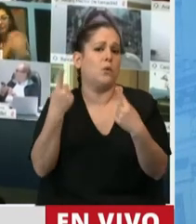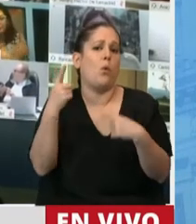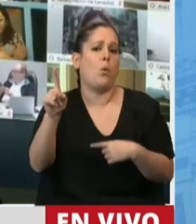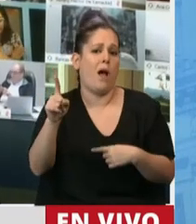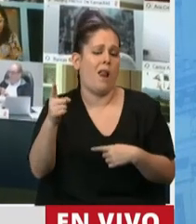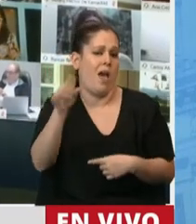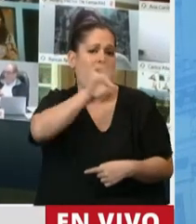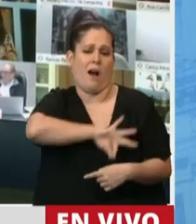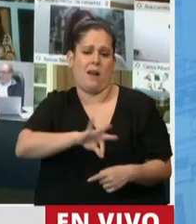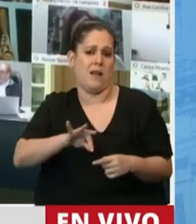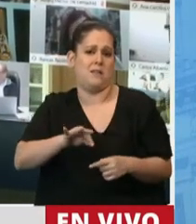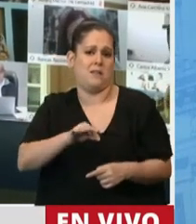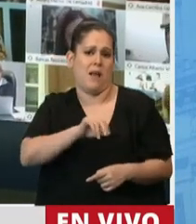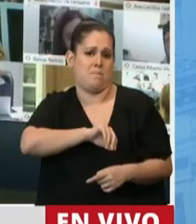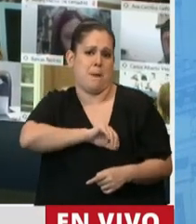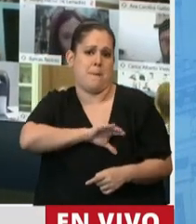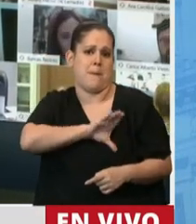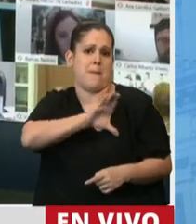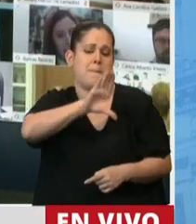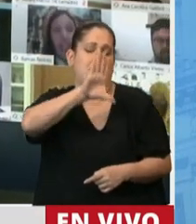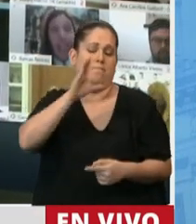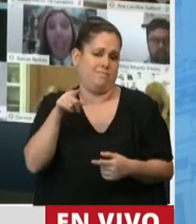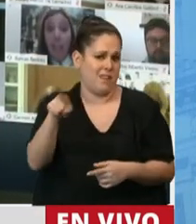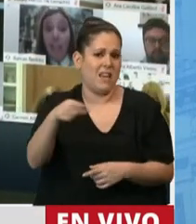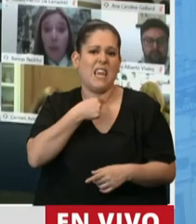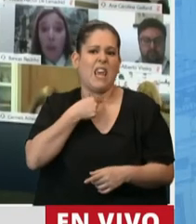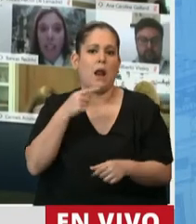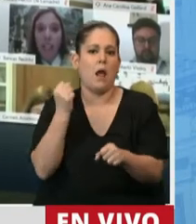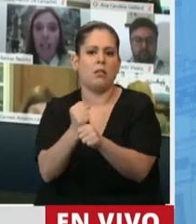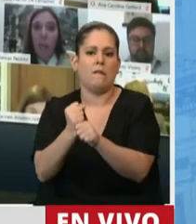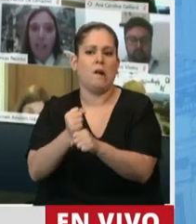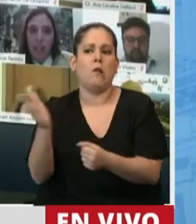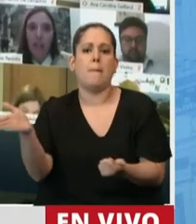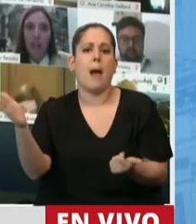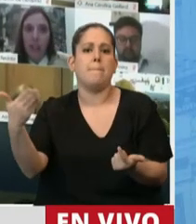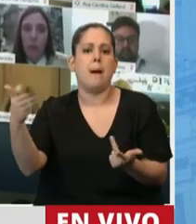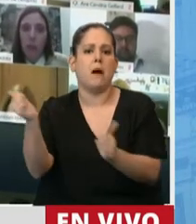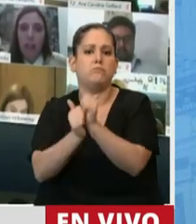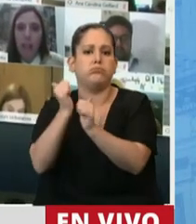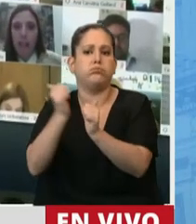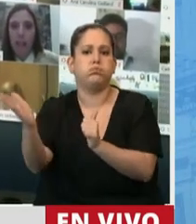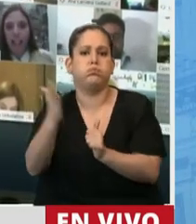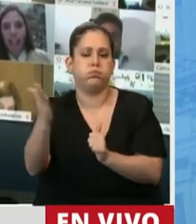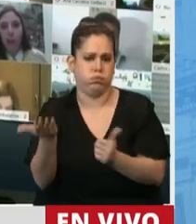y explotar aún más a sus trabajadoras y trabajadores. Así que, por eso nos vamos a oponer, Presidenta, muchas gracias.